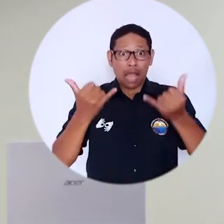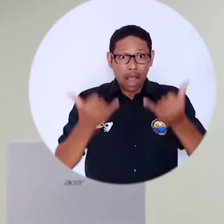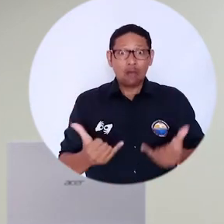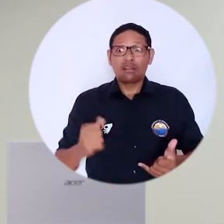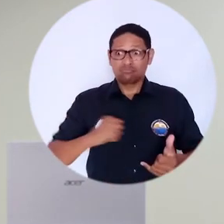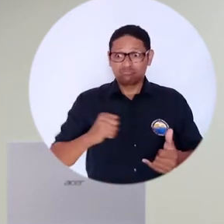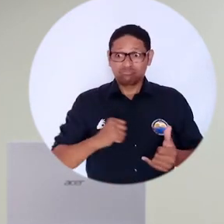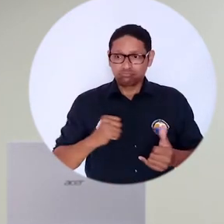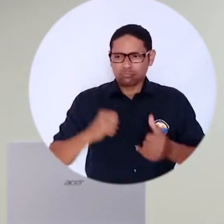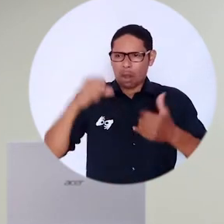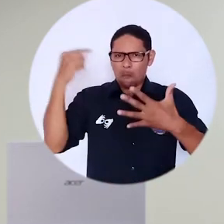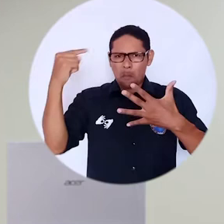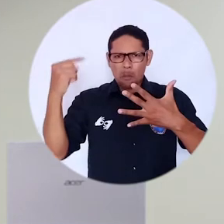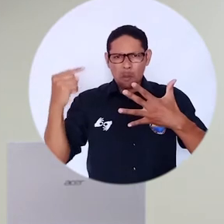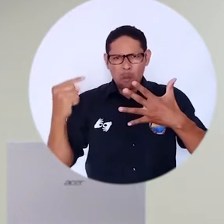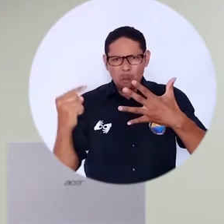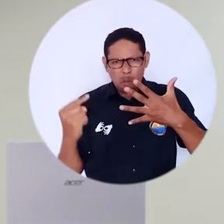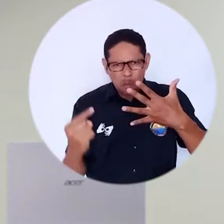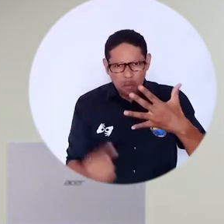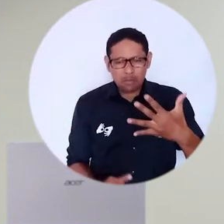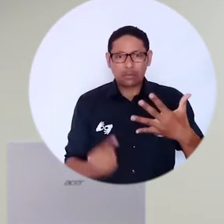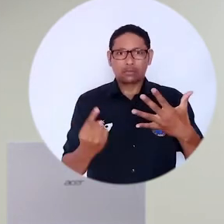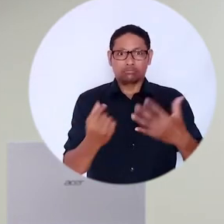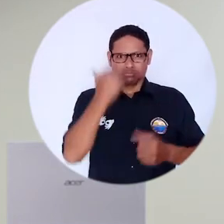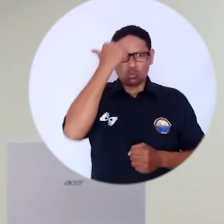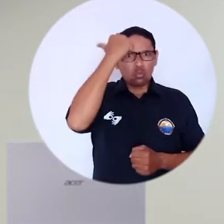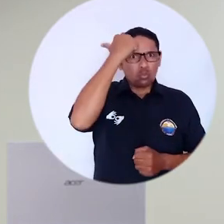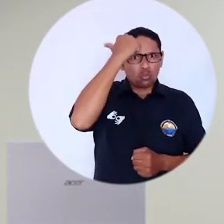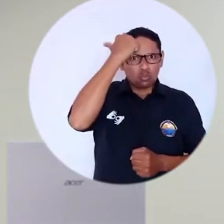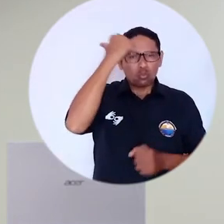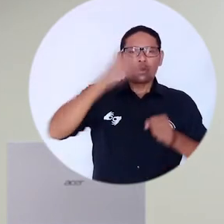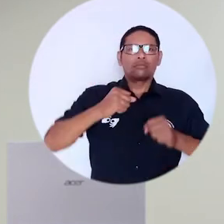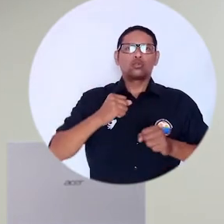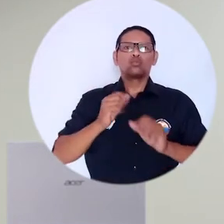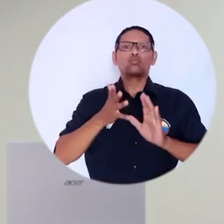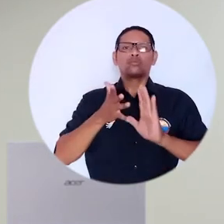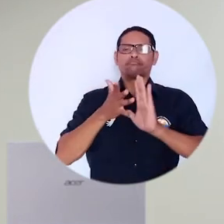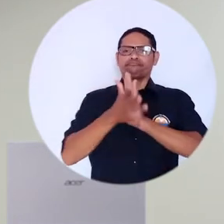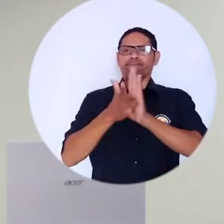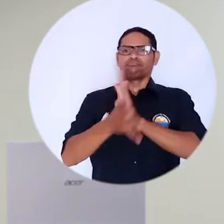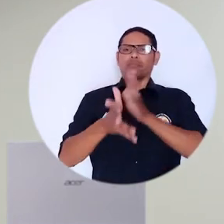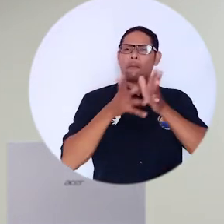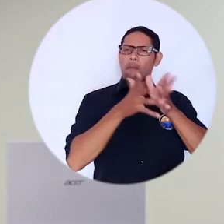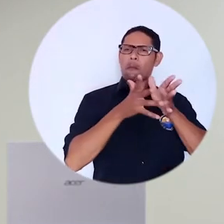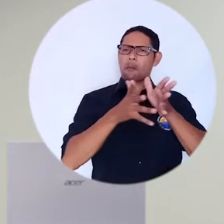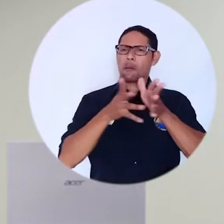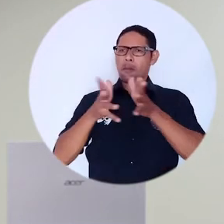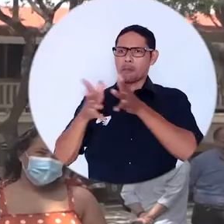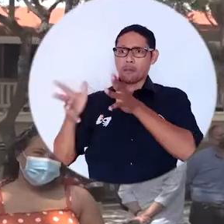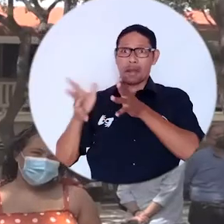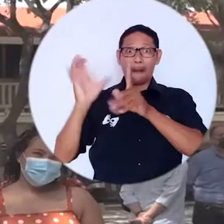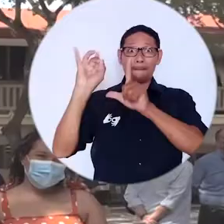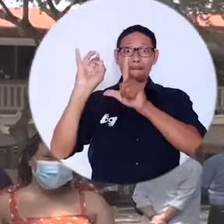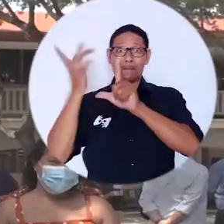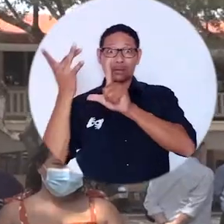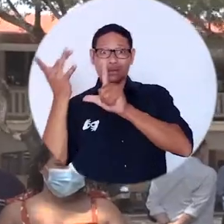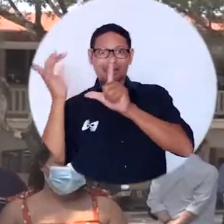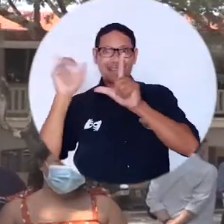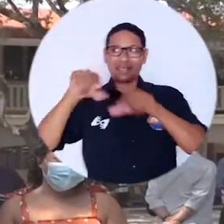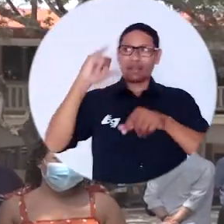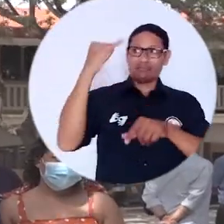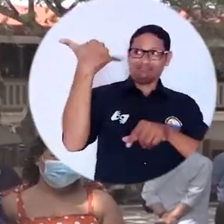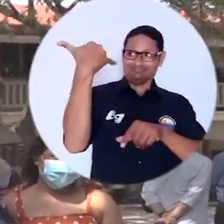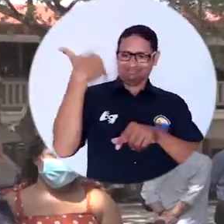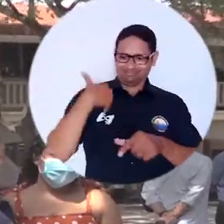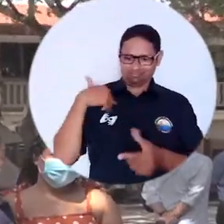tener todos estos recursos en donde el docente puede dictar su clase de manera virtual y de